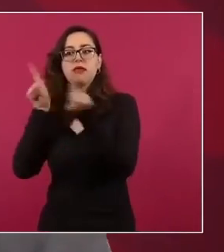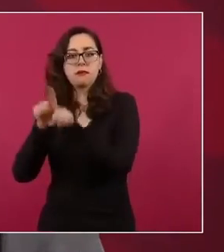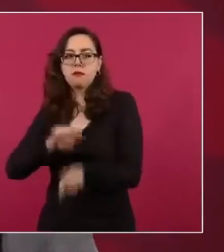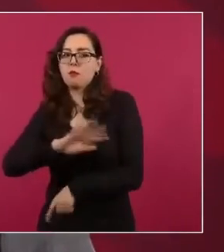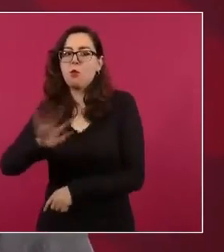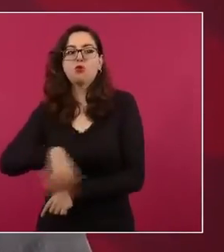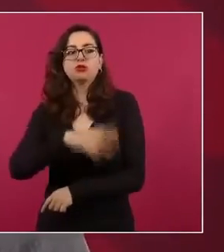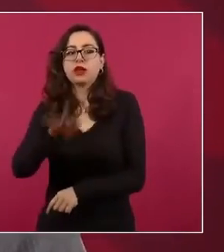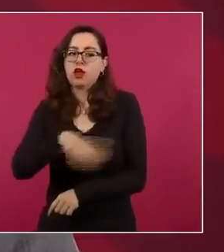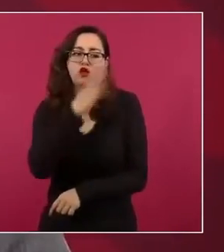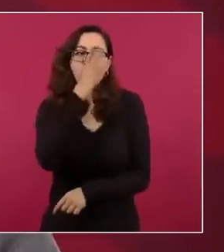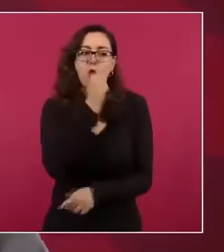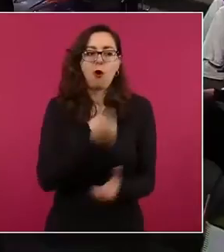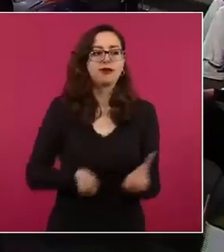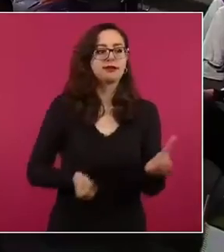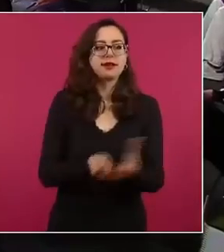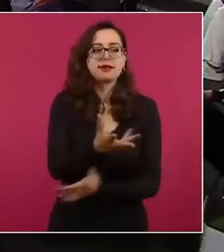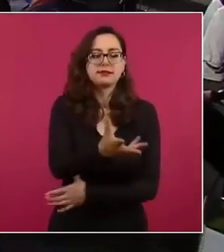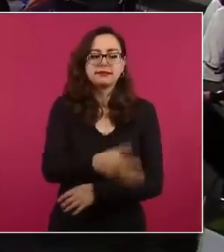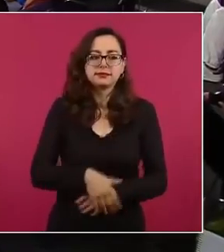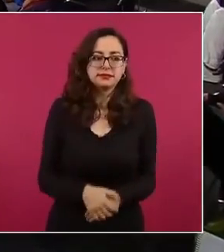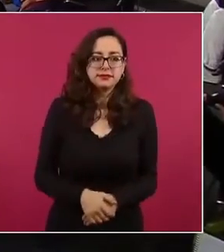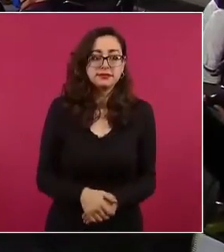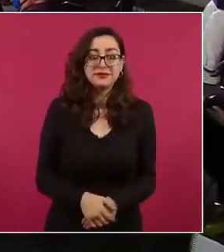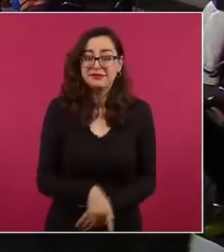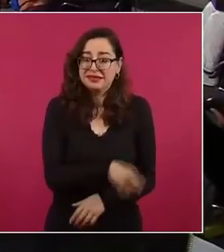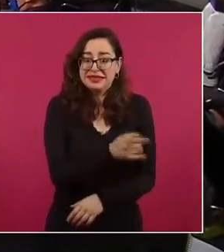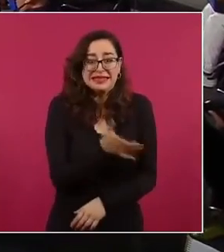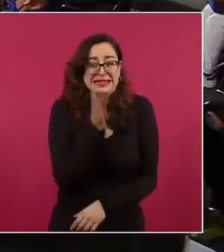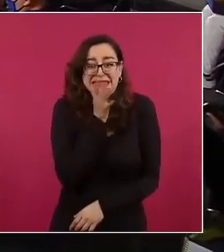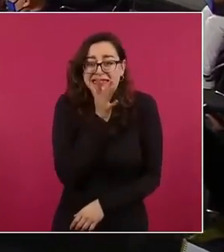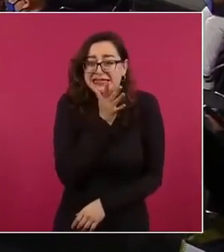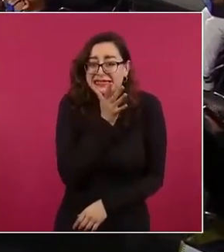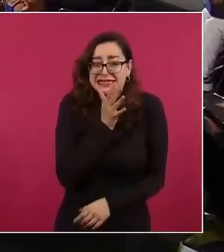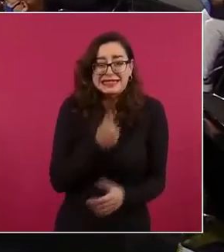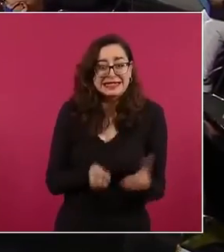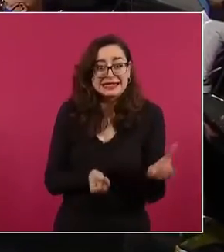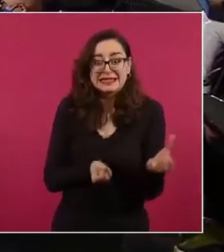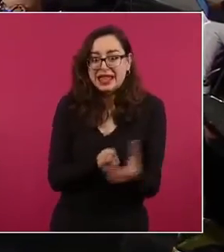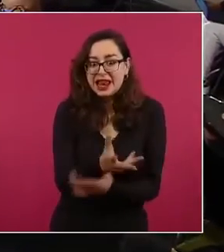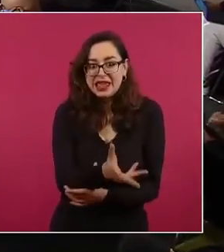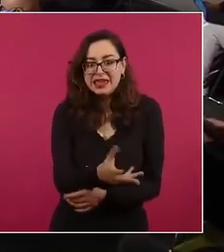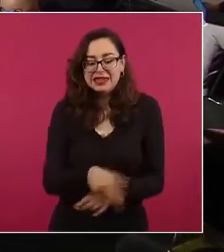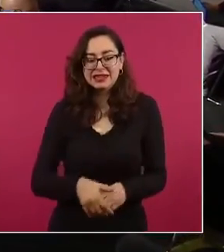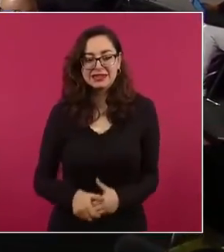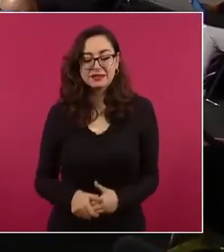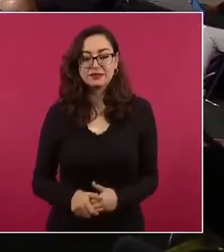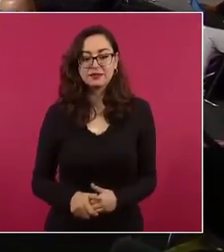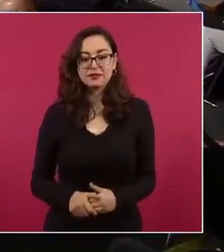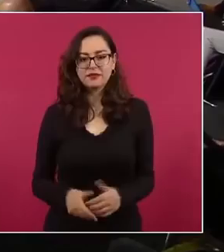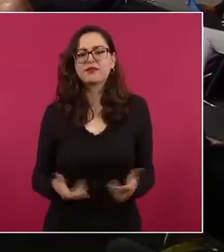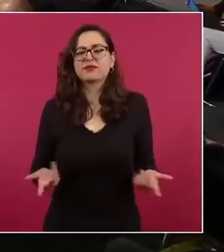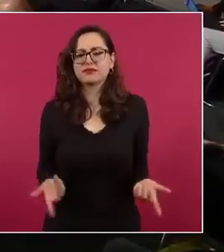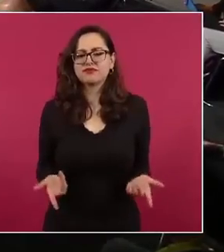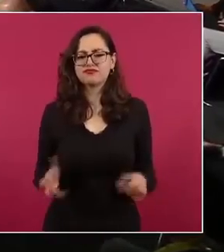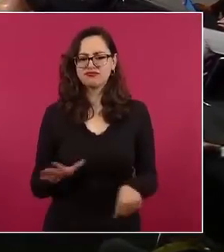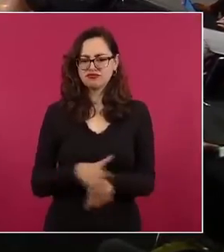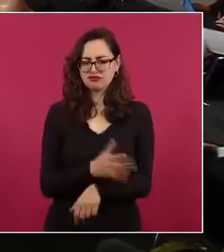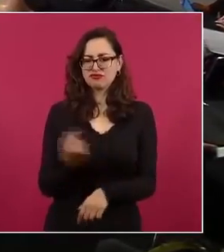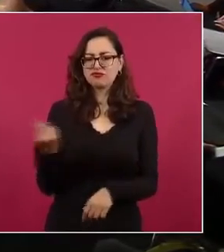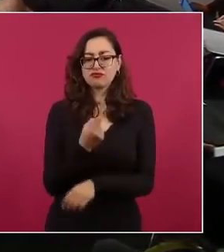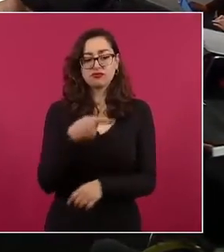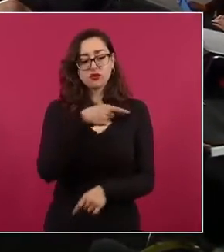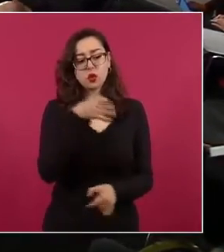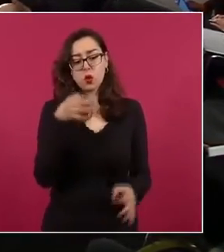de soltarlo. Y por lo mismo que porque estaba mal